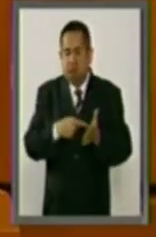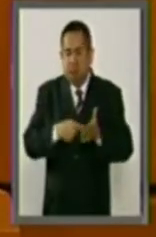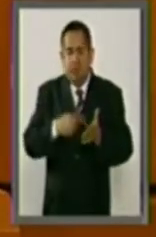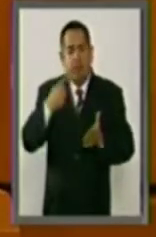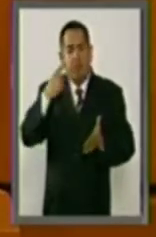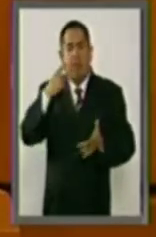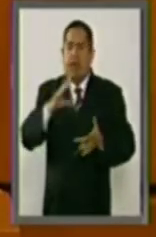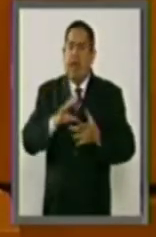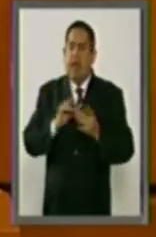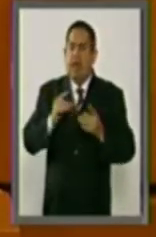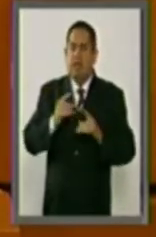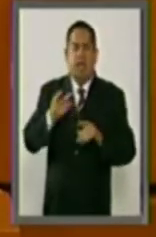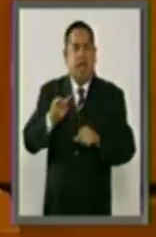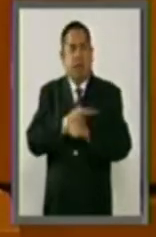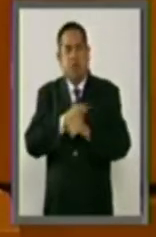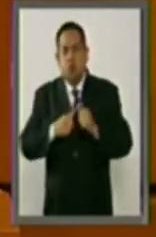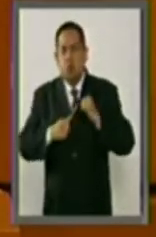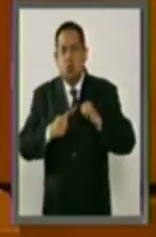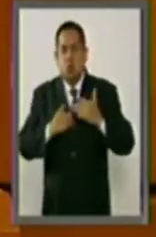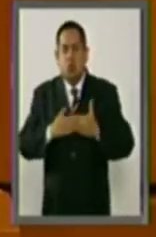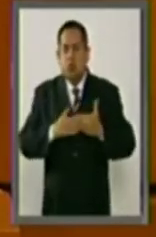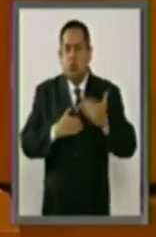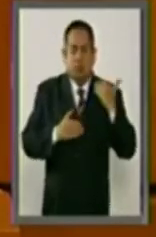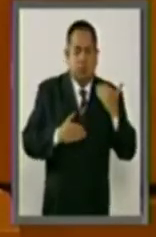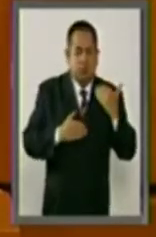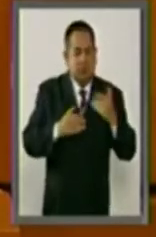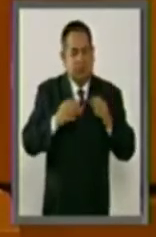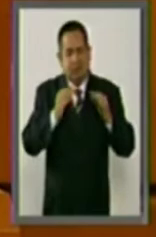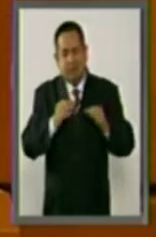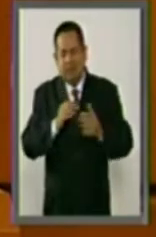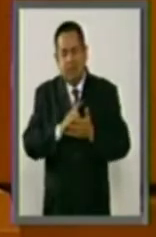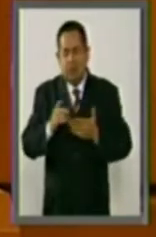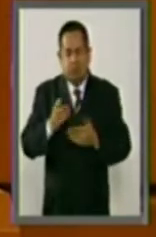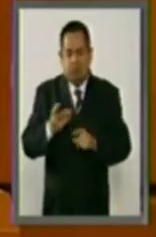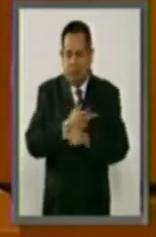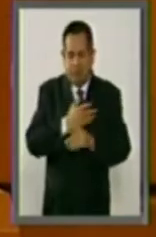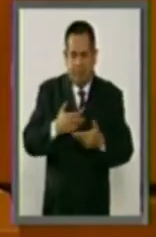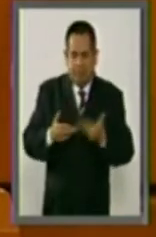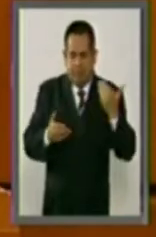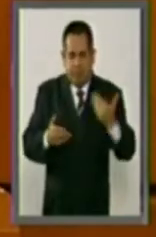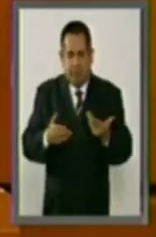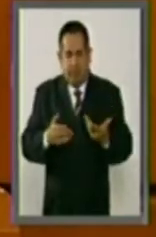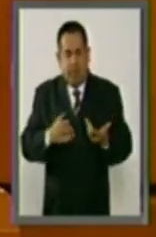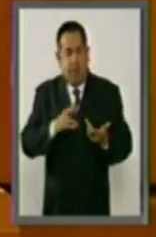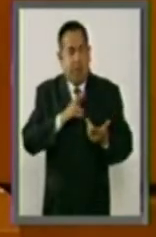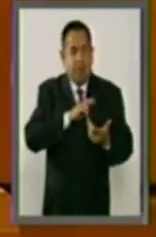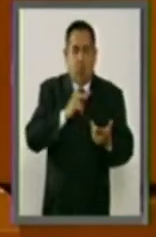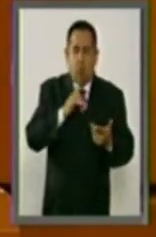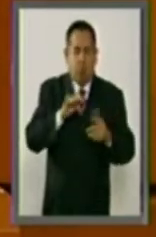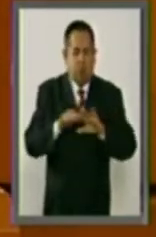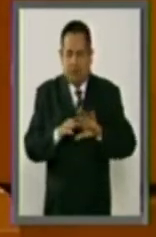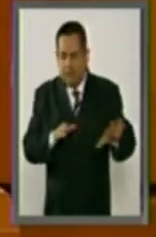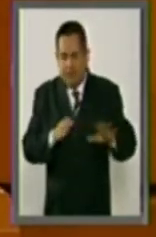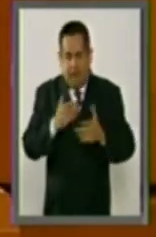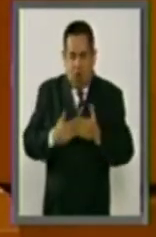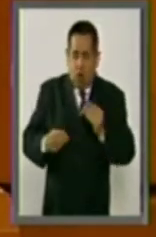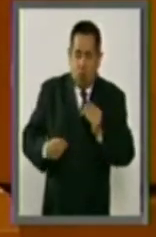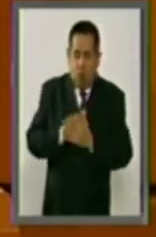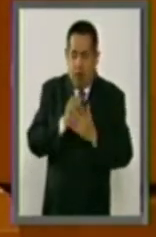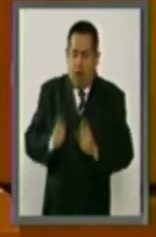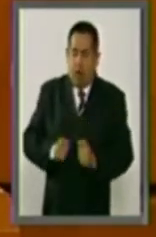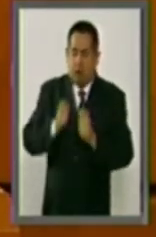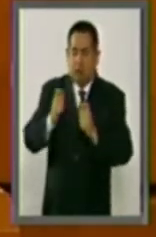esquemas de la anquilosada clasificación doctrinaria del derecho en privado y en público, para dar nacimiento